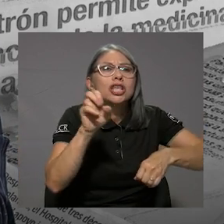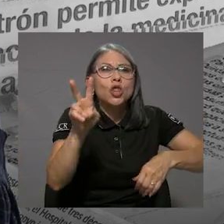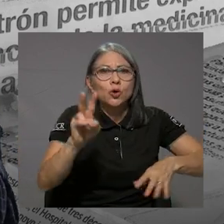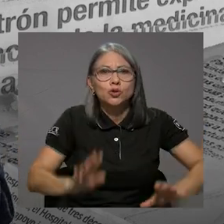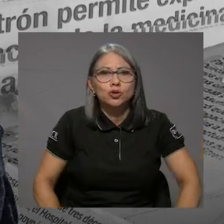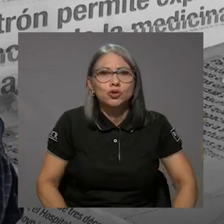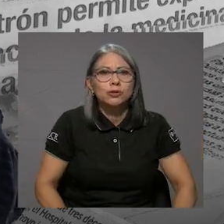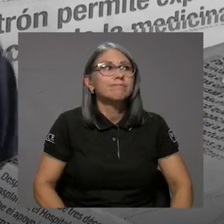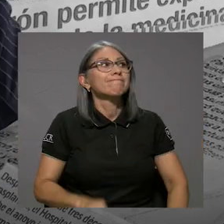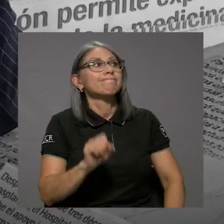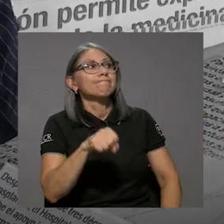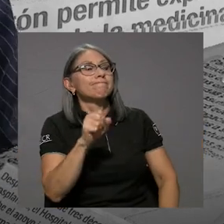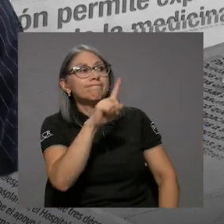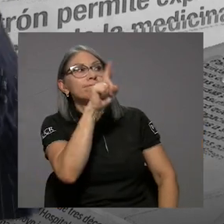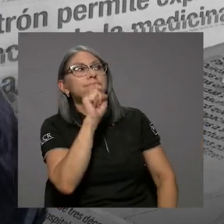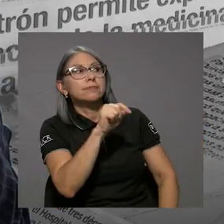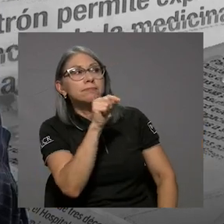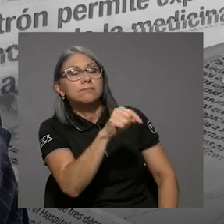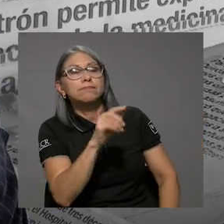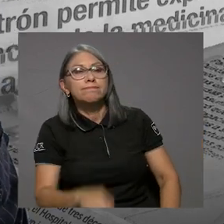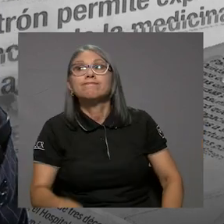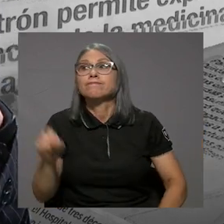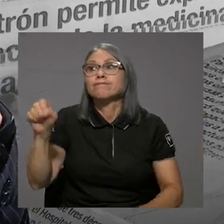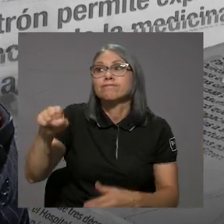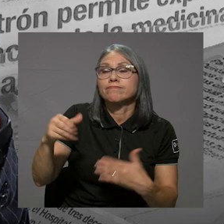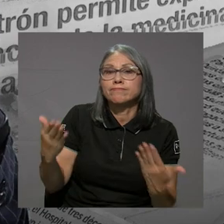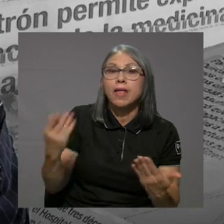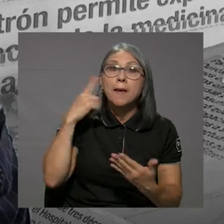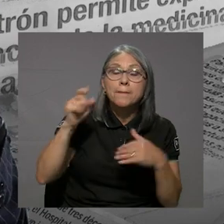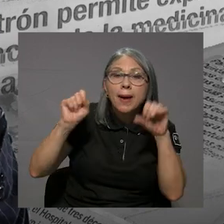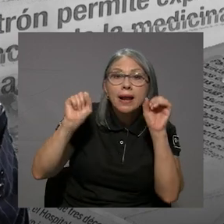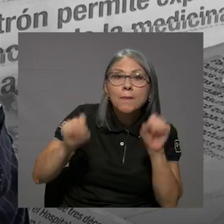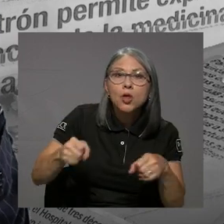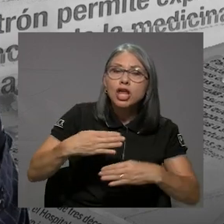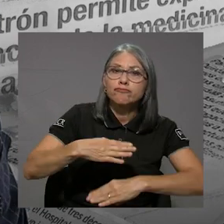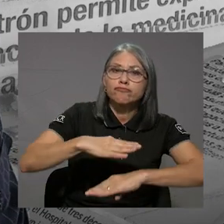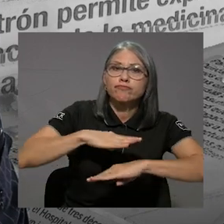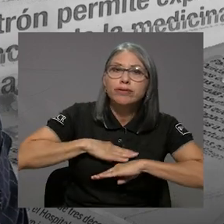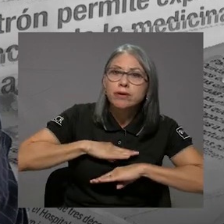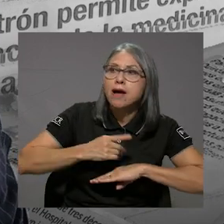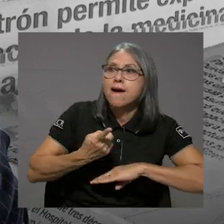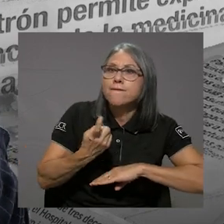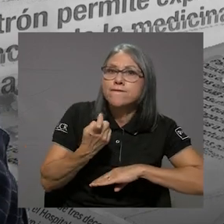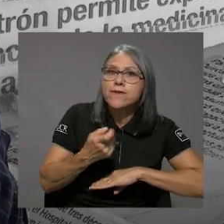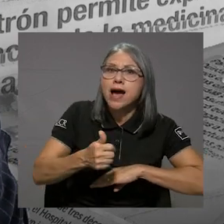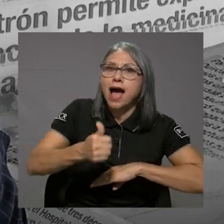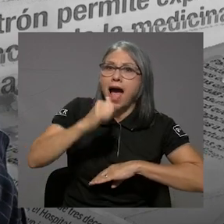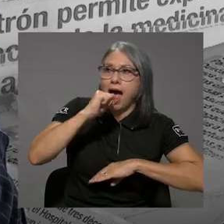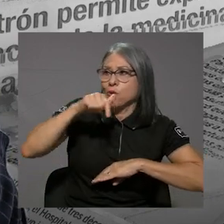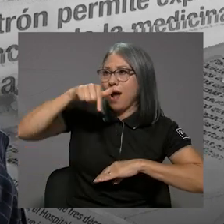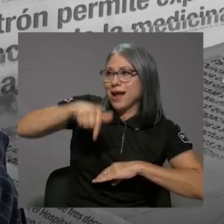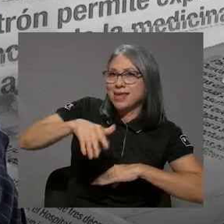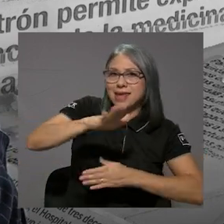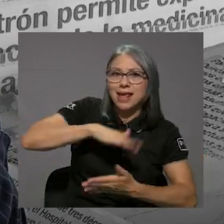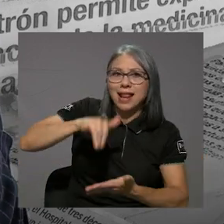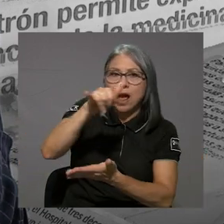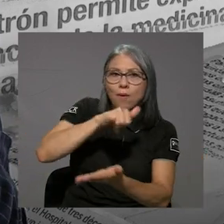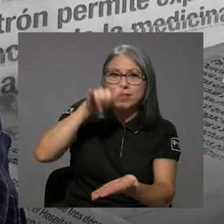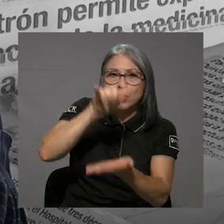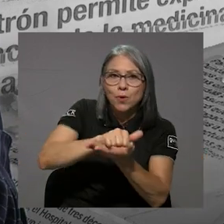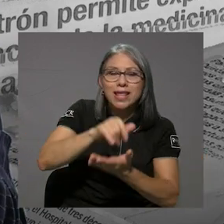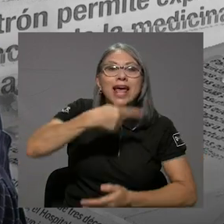Esa gran pregunta. no han retomado Oroz Para poder subsanar el déficit de agua aquí en el área metropolitana,